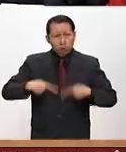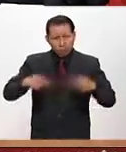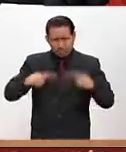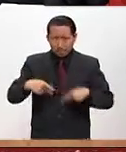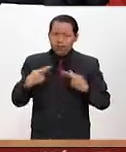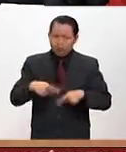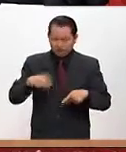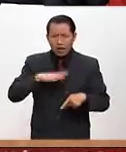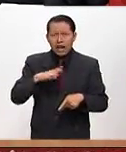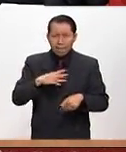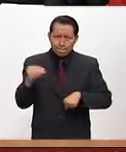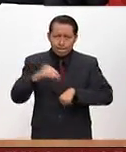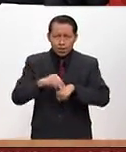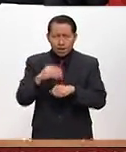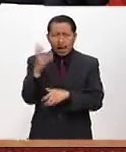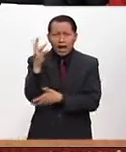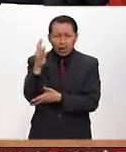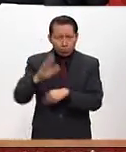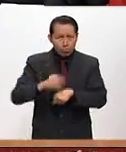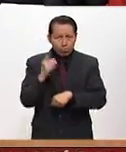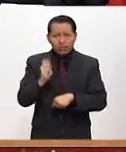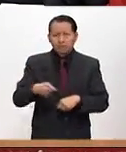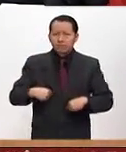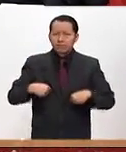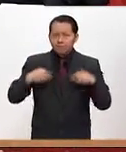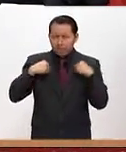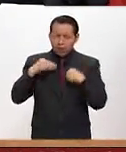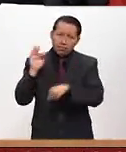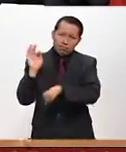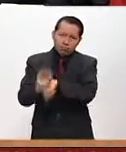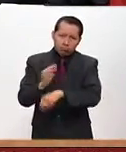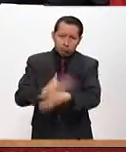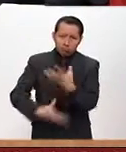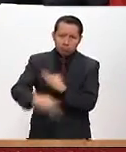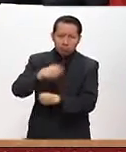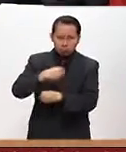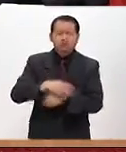árboles, porque los árboles son vida, vida de ellos y vida nuestra. Muy bien, muchísimas gracias.